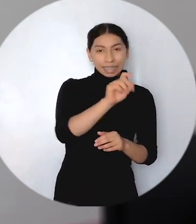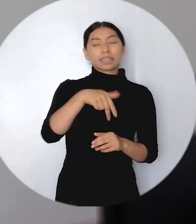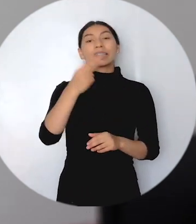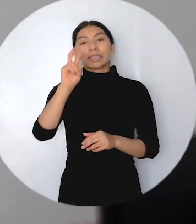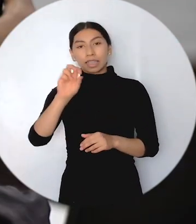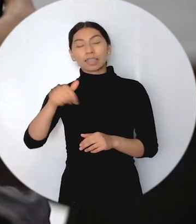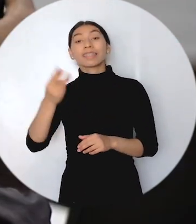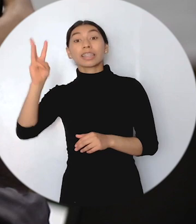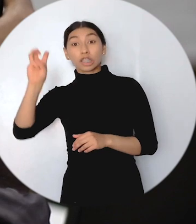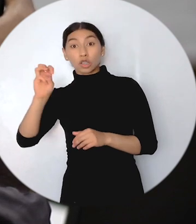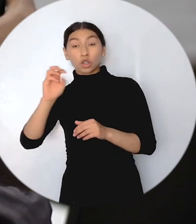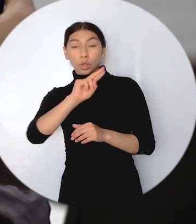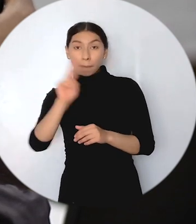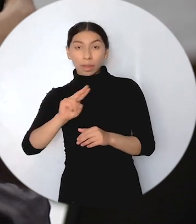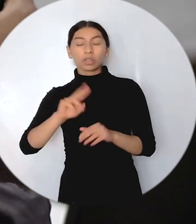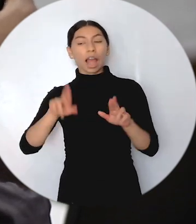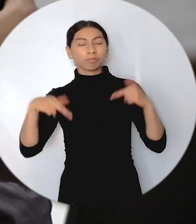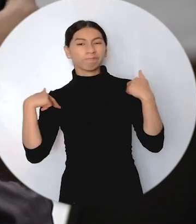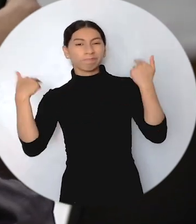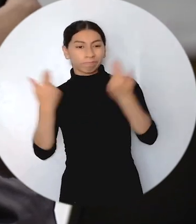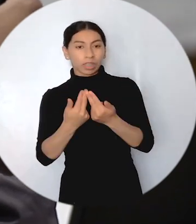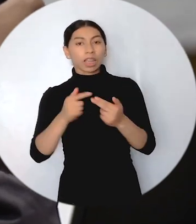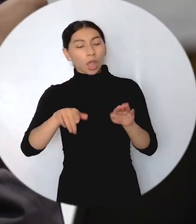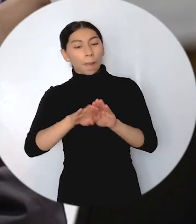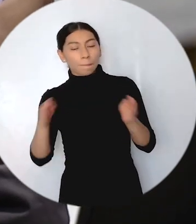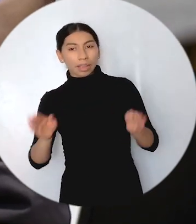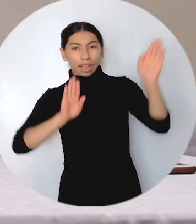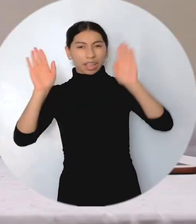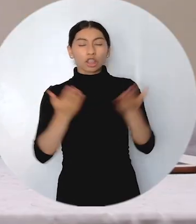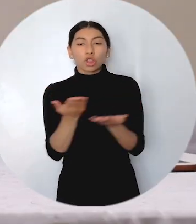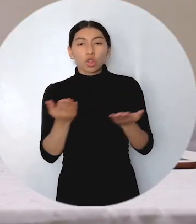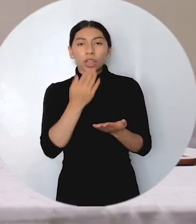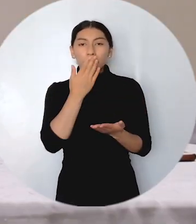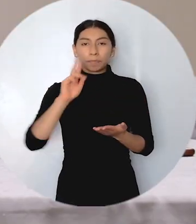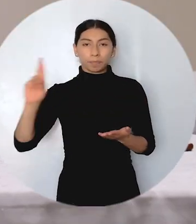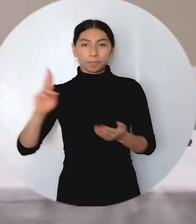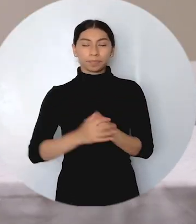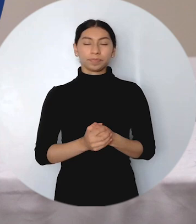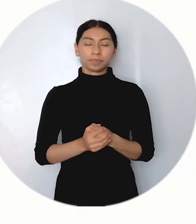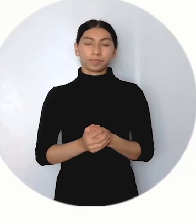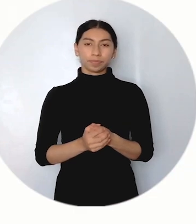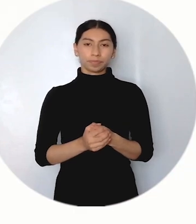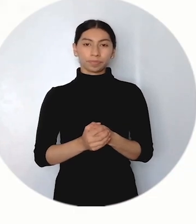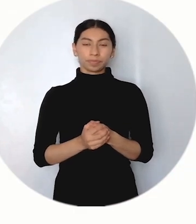18 de marzo se realizará el Plenario Nacional Ordinario de la Mesa en la Ciudad de Río Hacha, La Guajira.